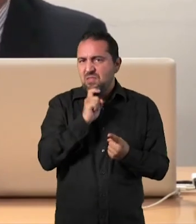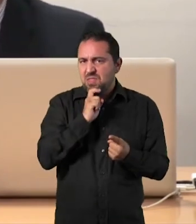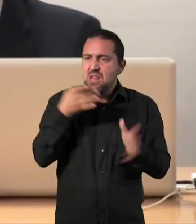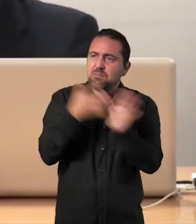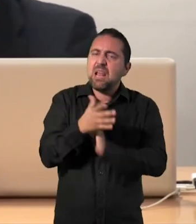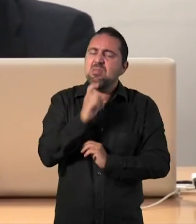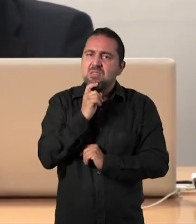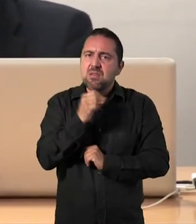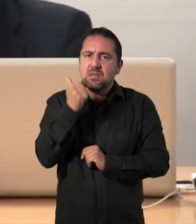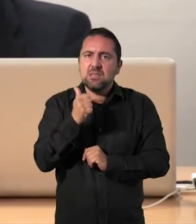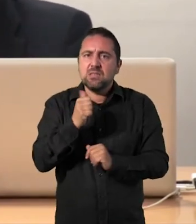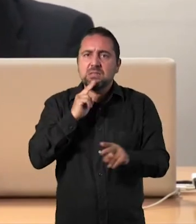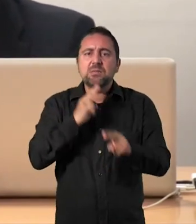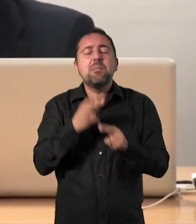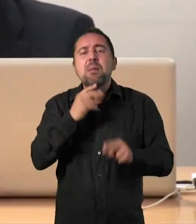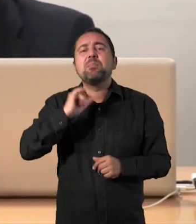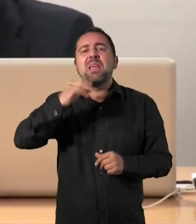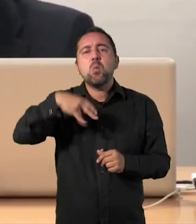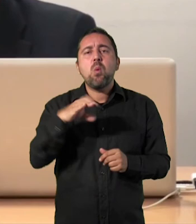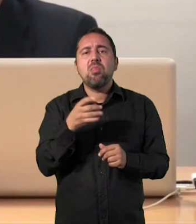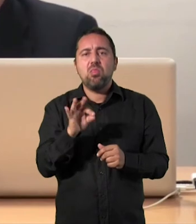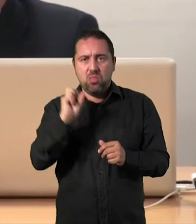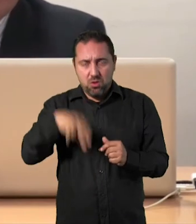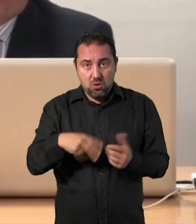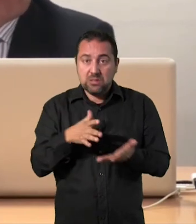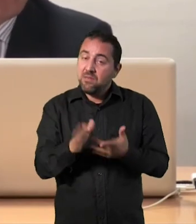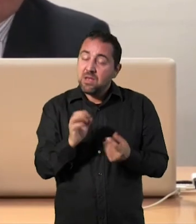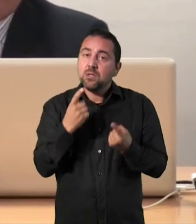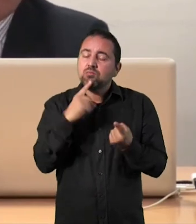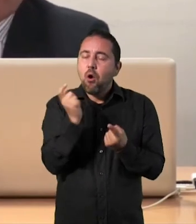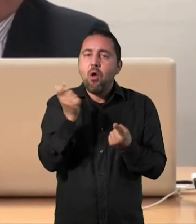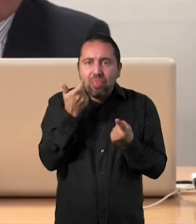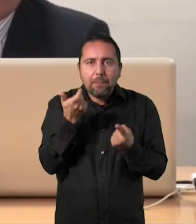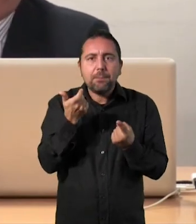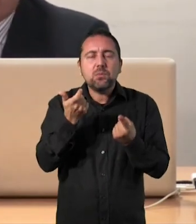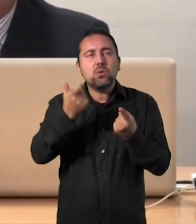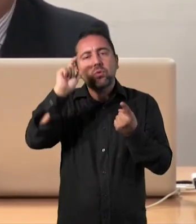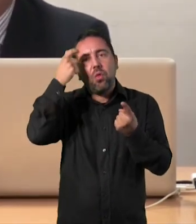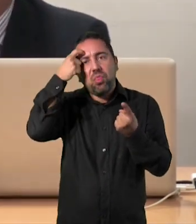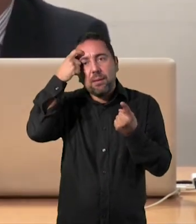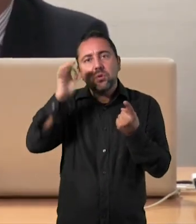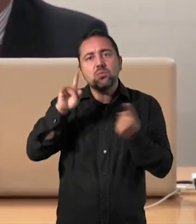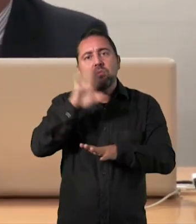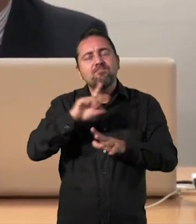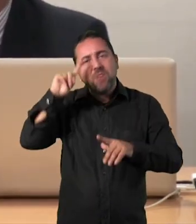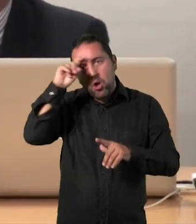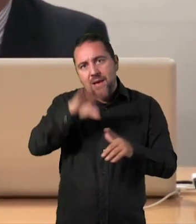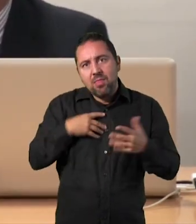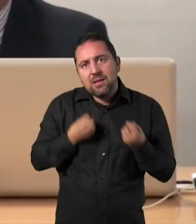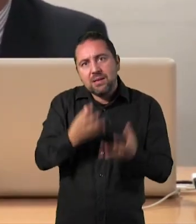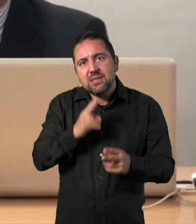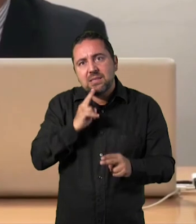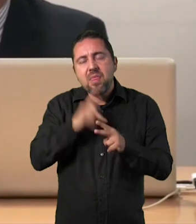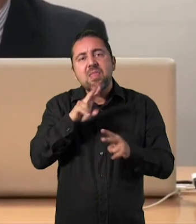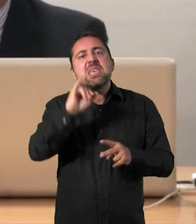difícil de explicar, que es la innovación. Bueno, seguramente es uno de esos conceptos absolutamente complicados